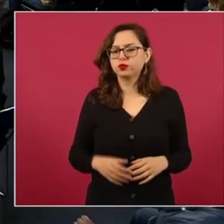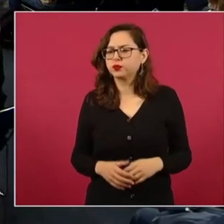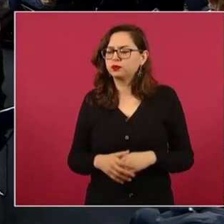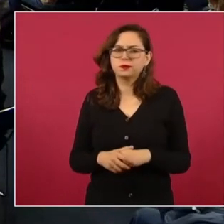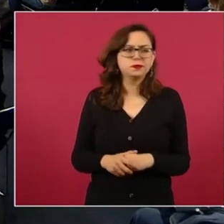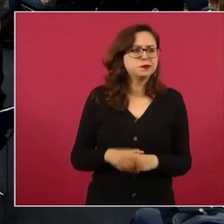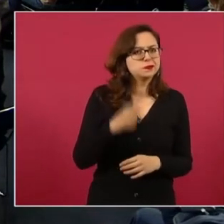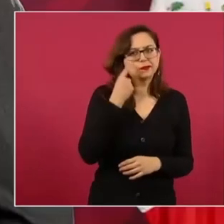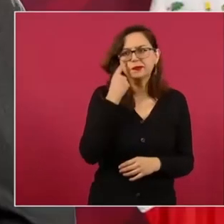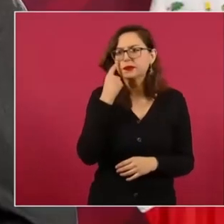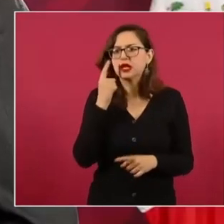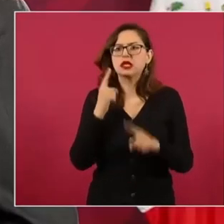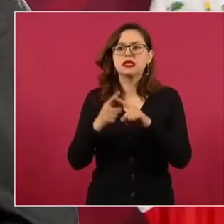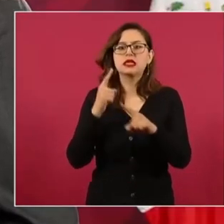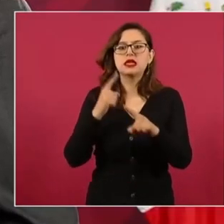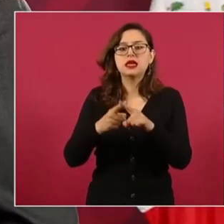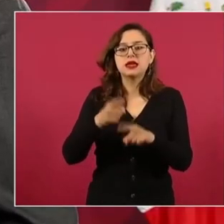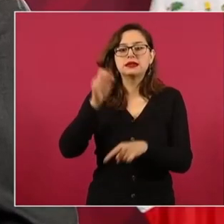servicio,